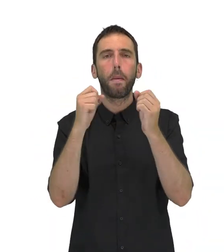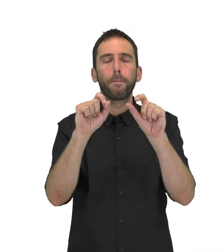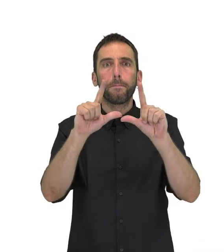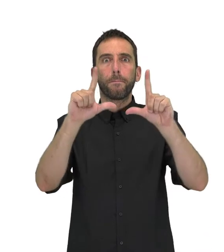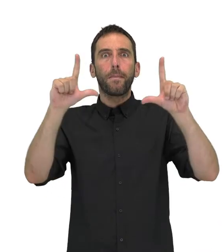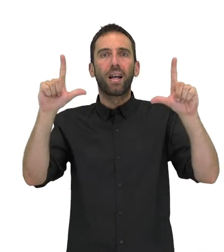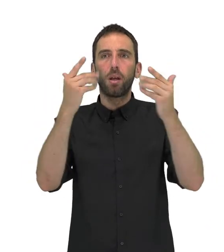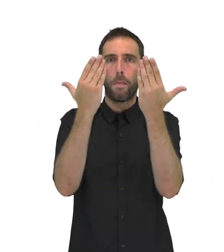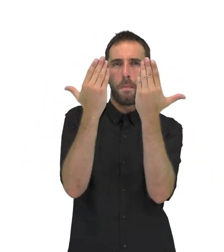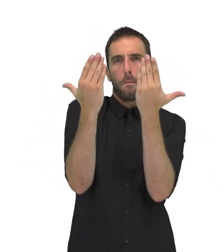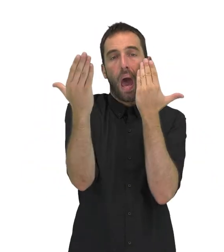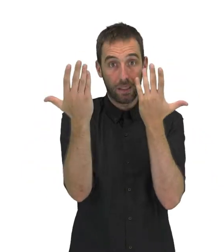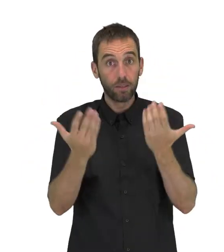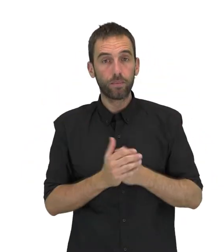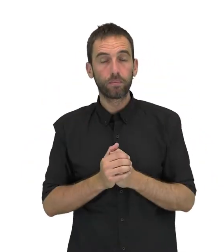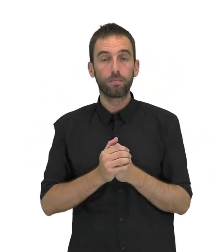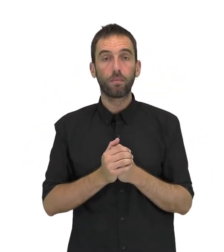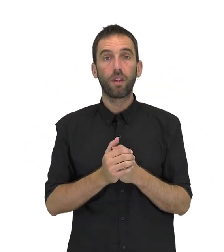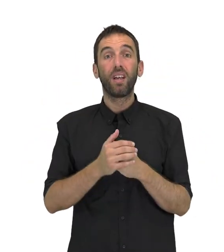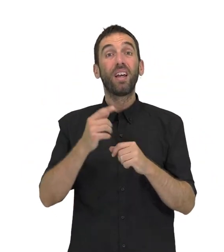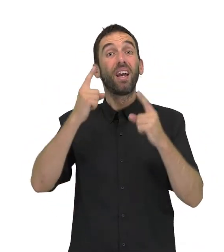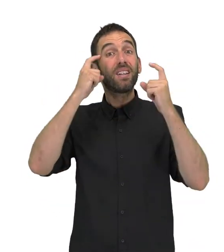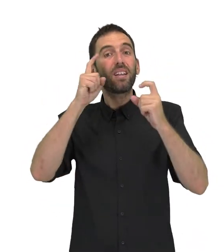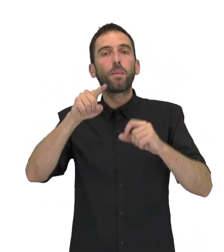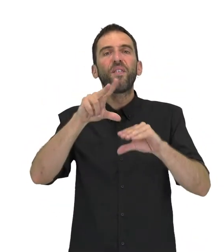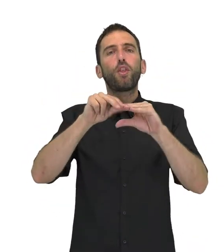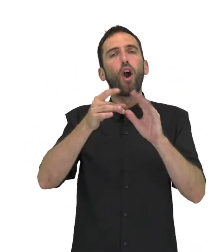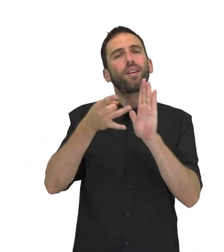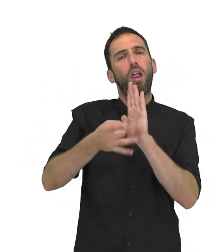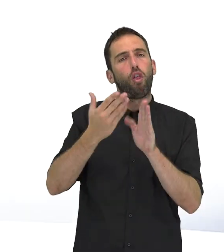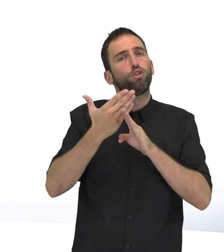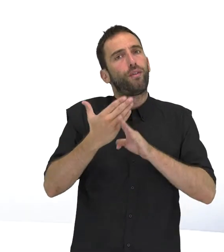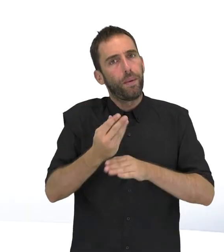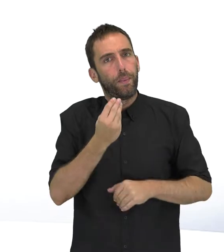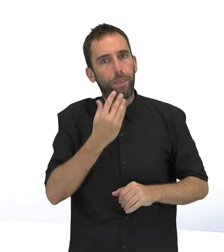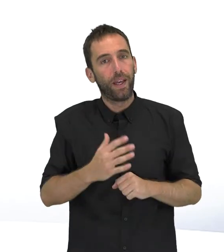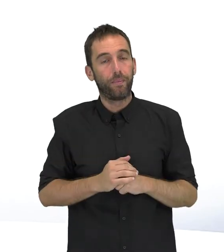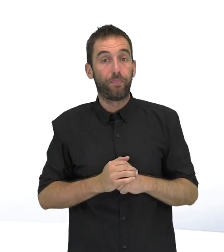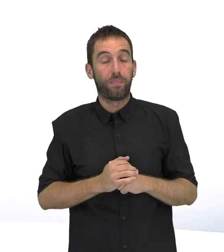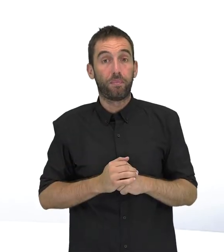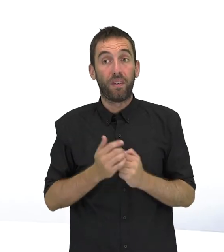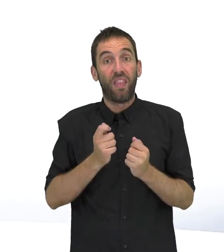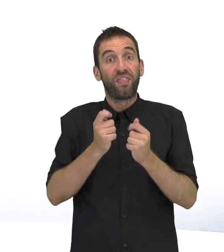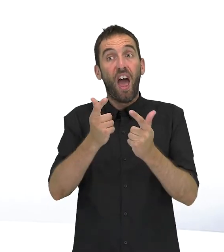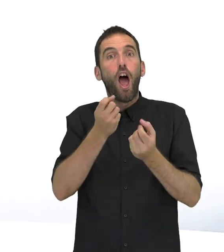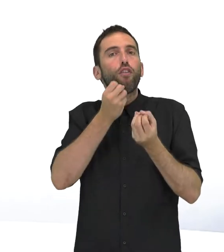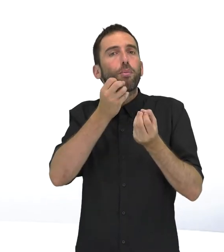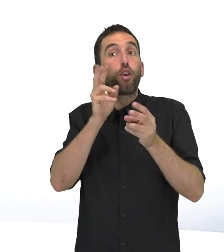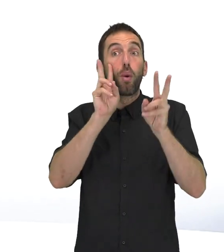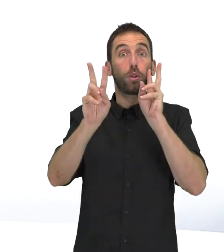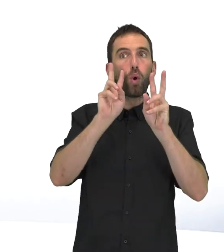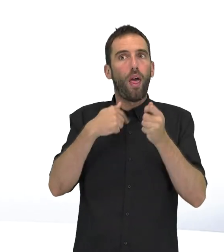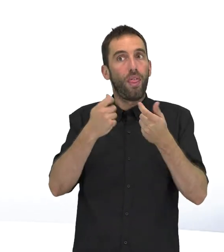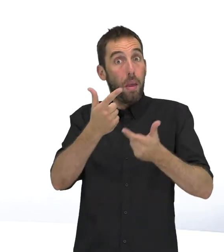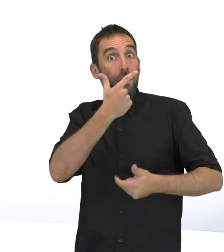contraste con el fondo. Generando vídeos de una calidad suficiente. Además de facilitar la percepción de la